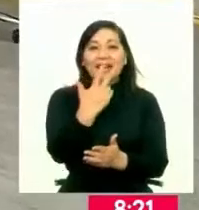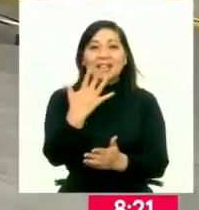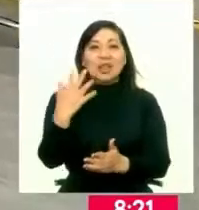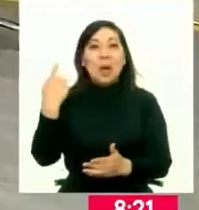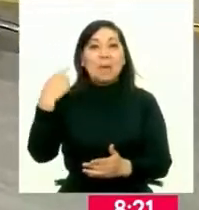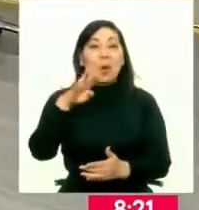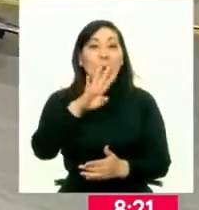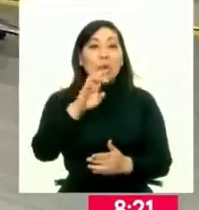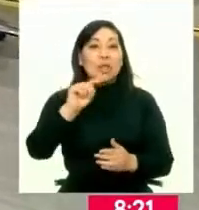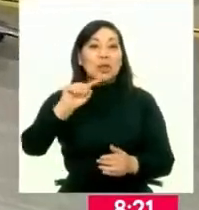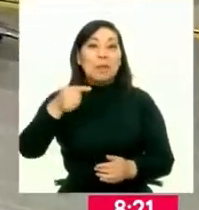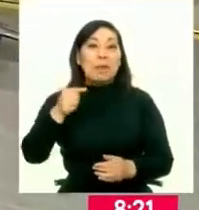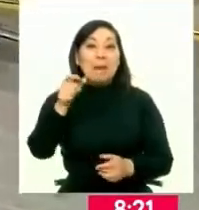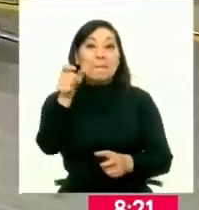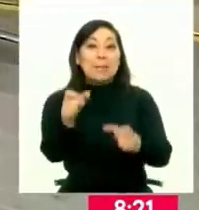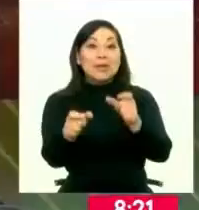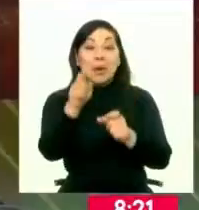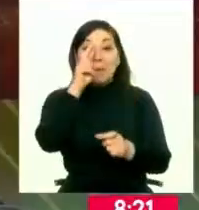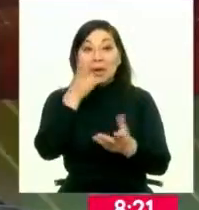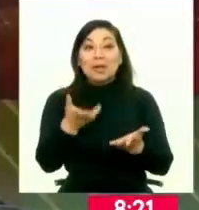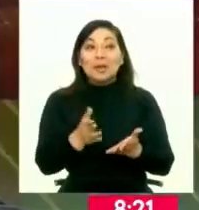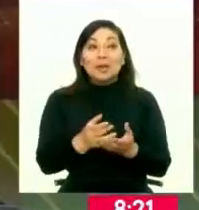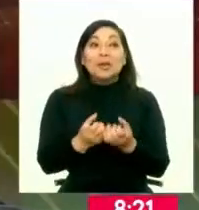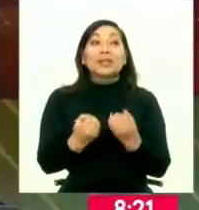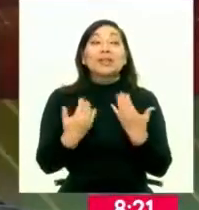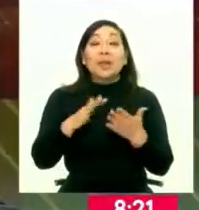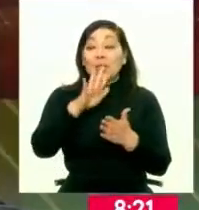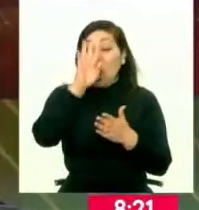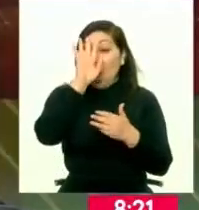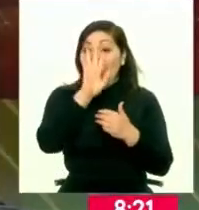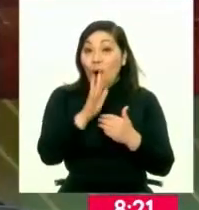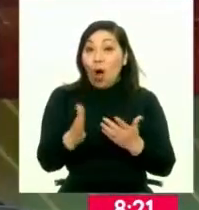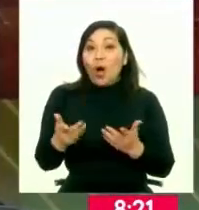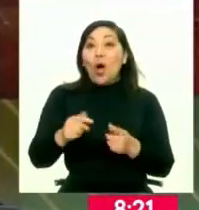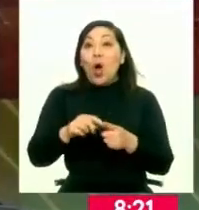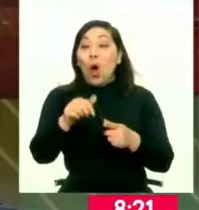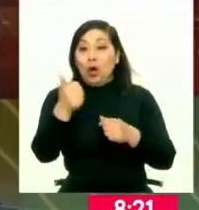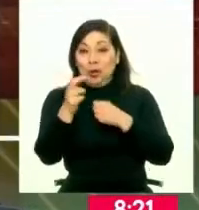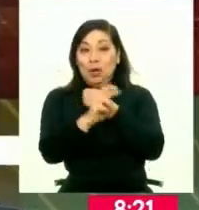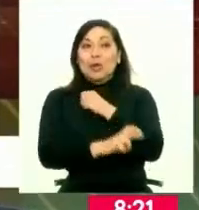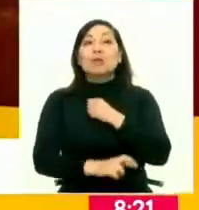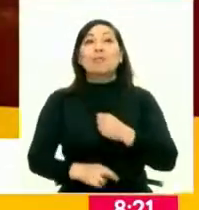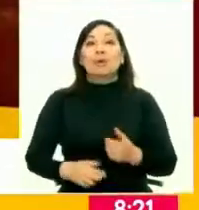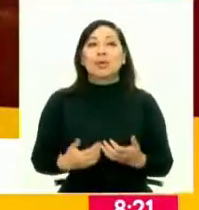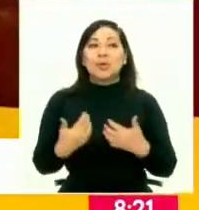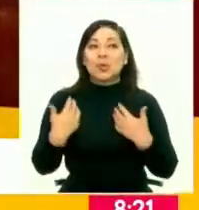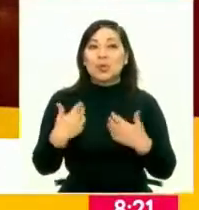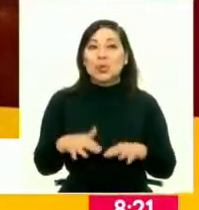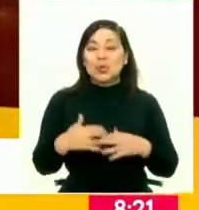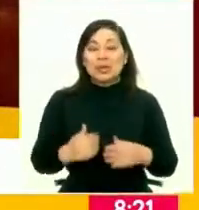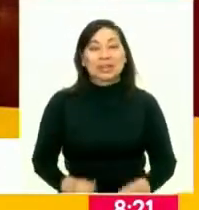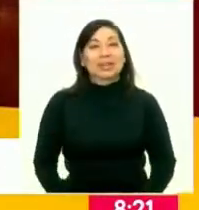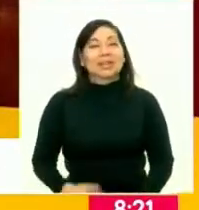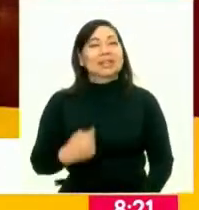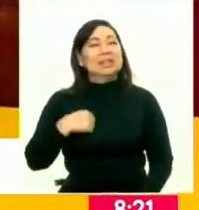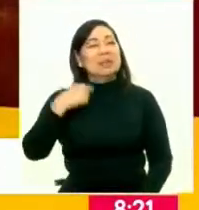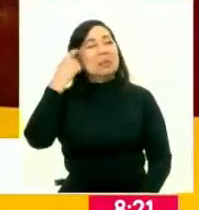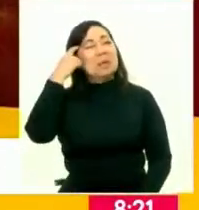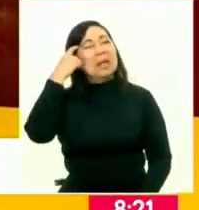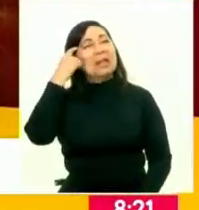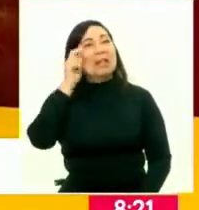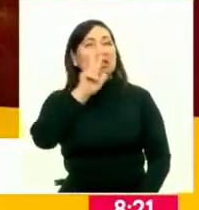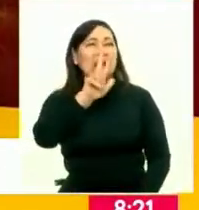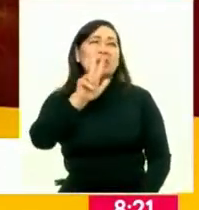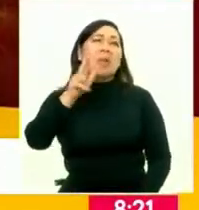.400.000 peruanos que somos tanto a nivel nacional como en el extranjero. Bueno, es increíble. Yo tenía en mente todavía